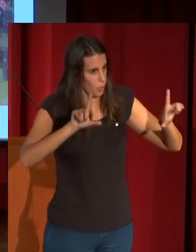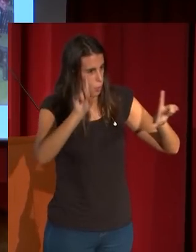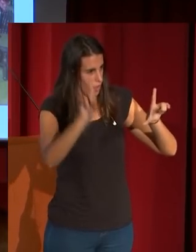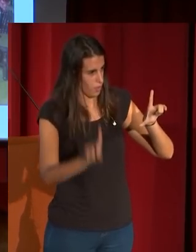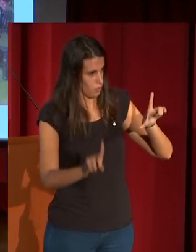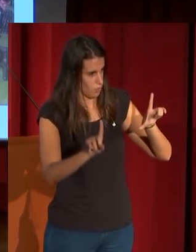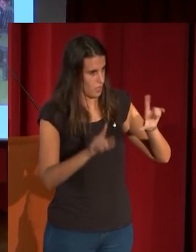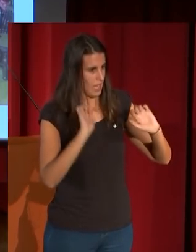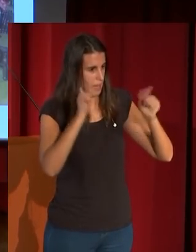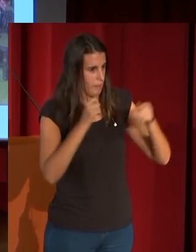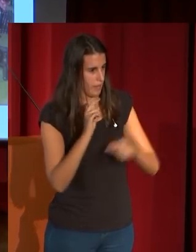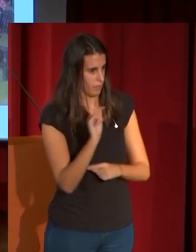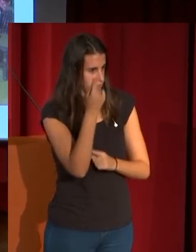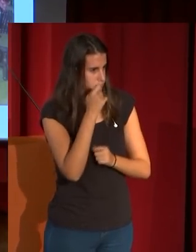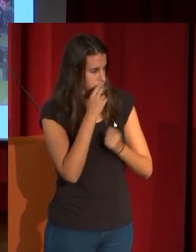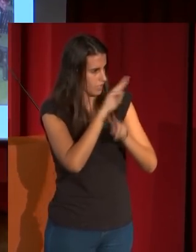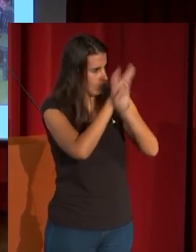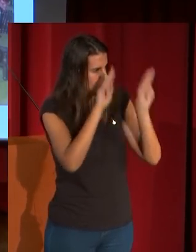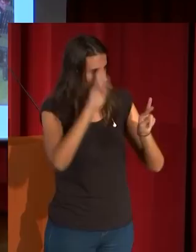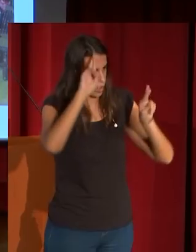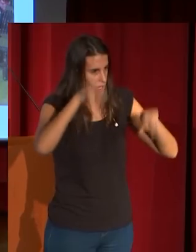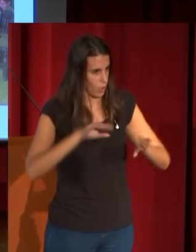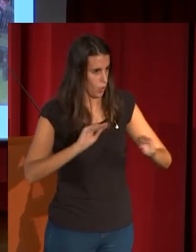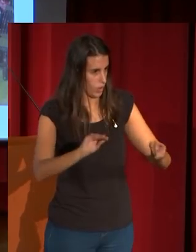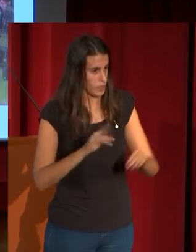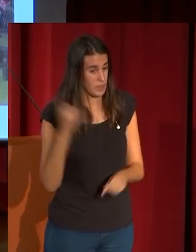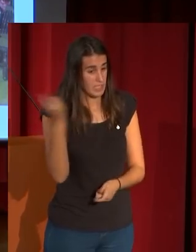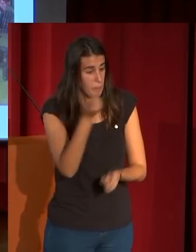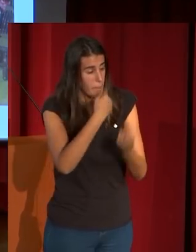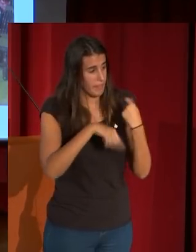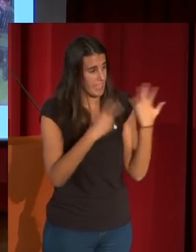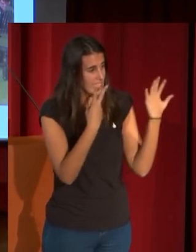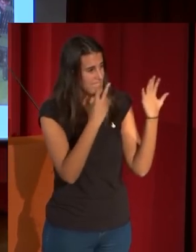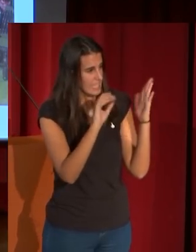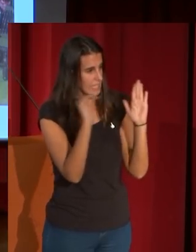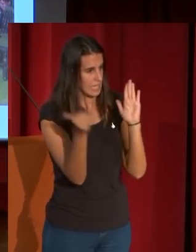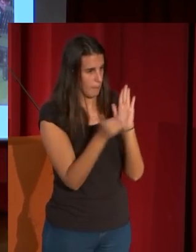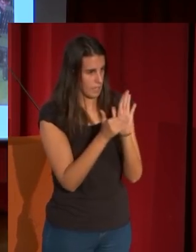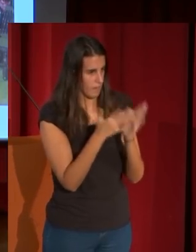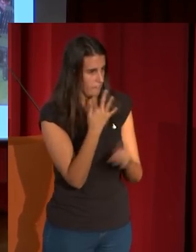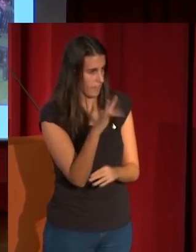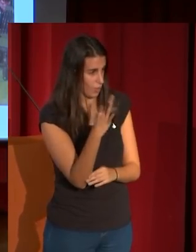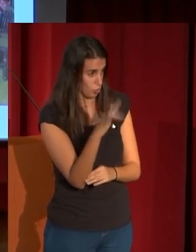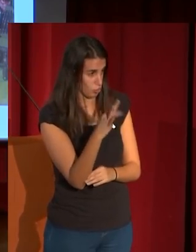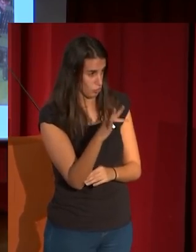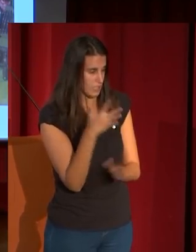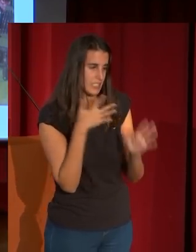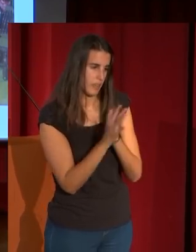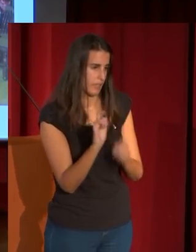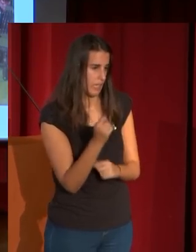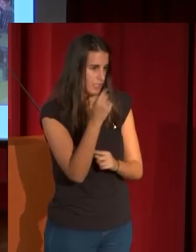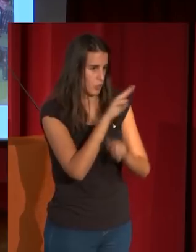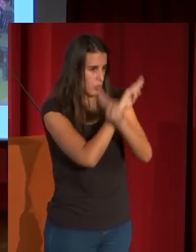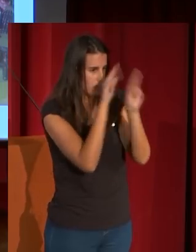aceptación realmente universal y este cuadro se vende en 70.000 francos y sanciona el éxito internacional de